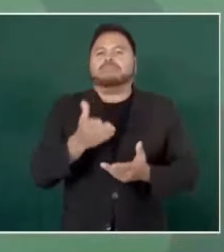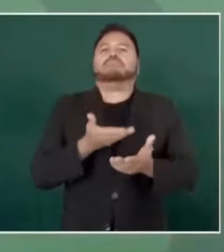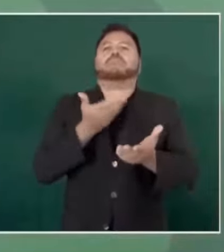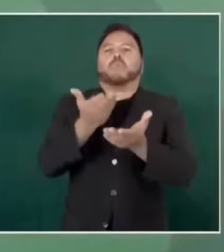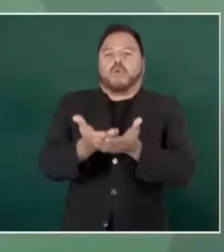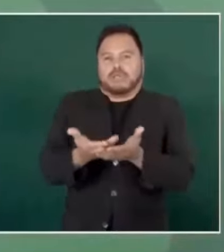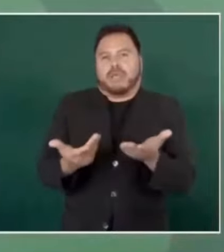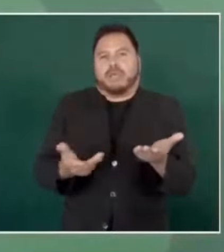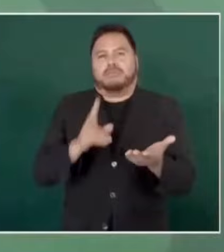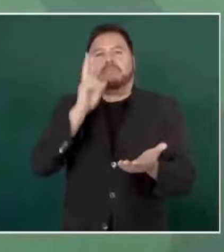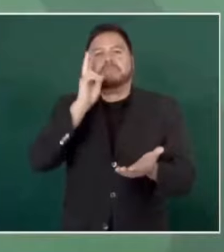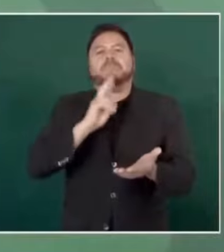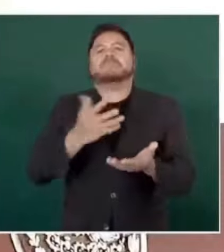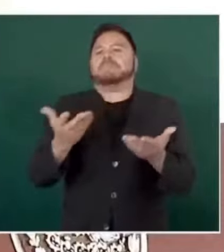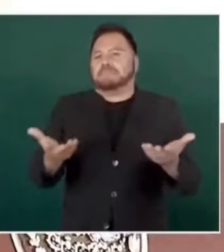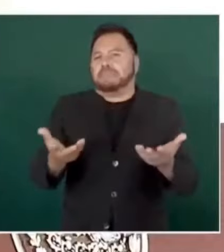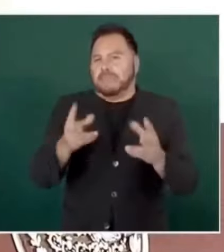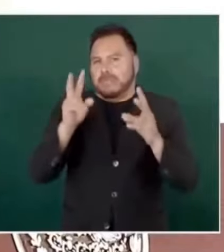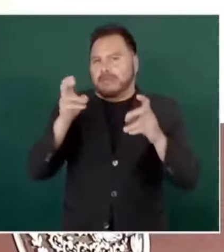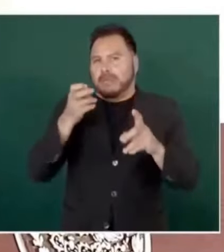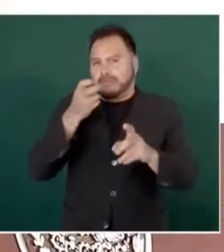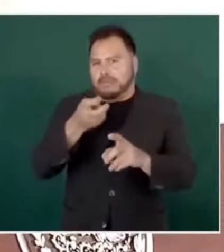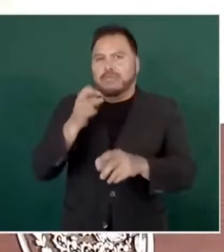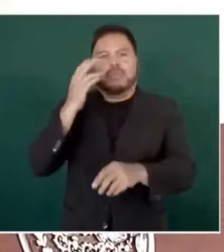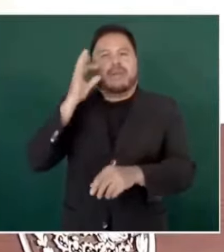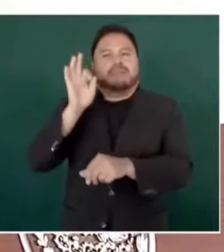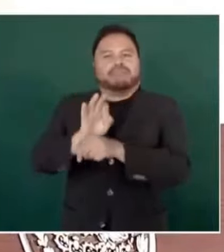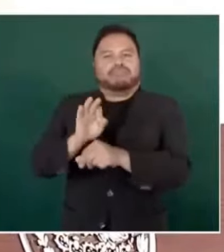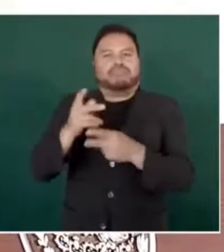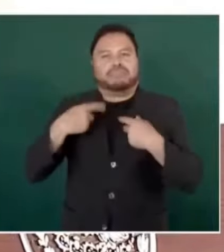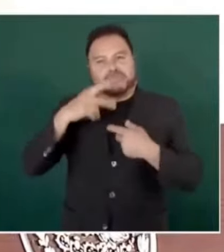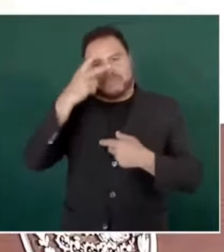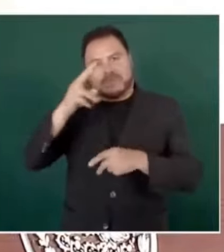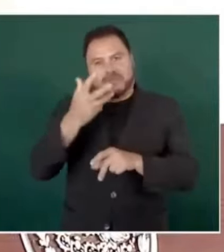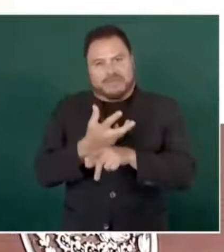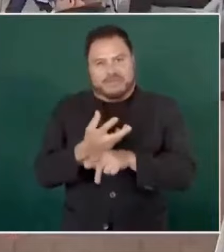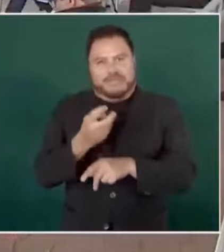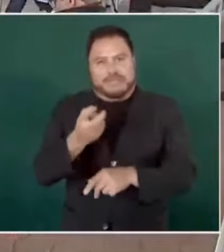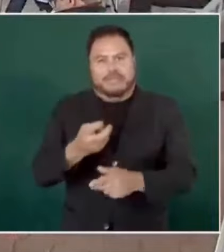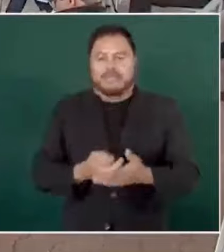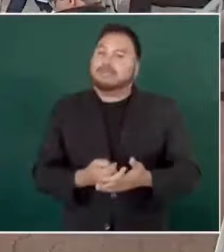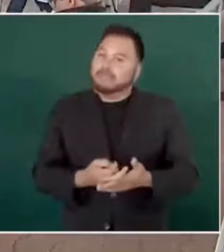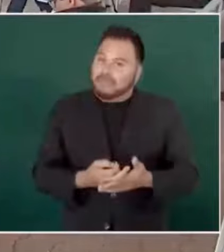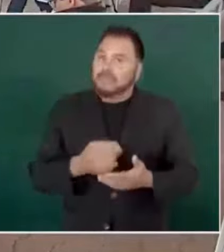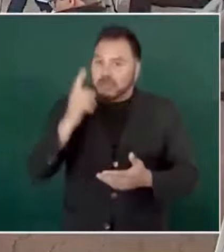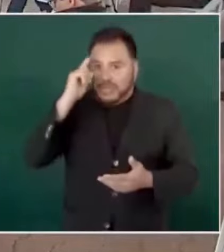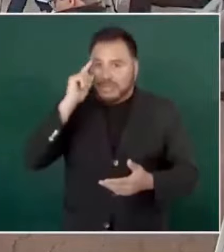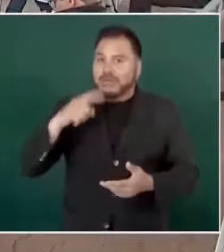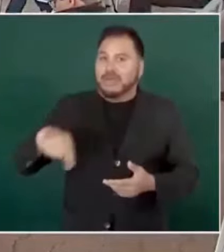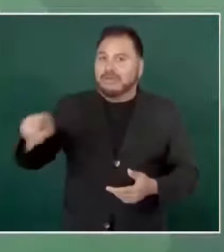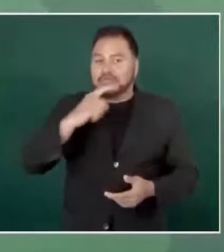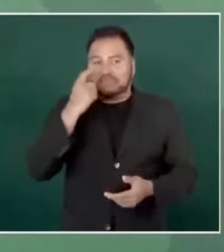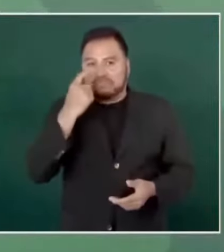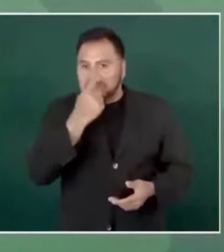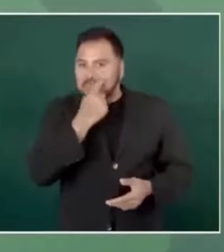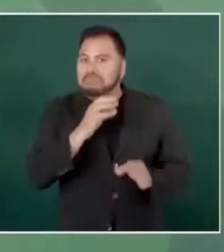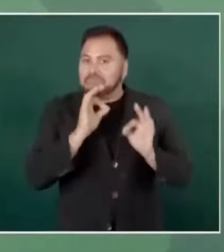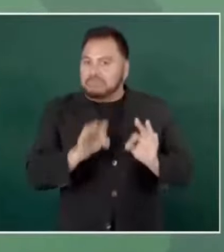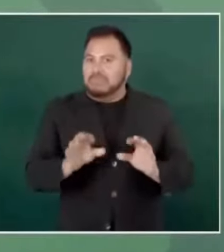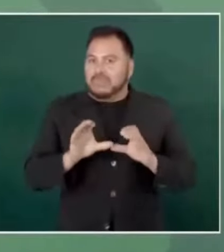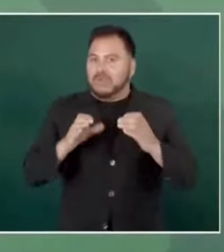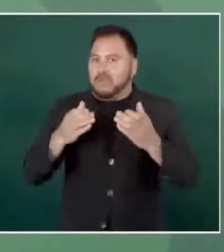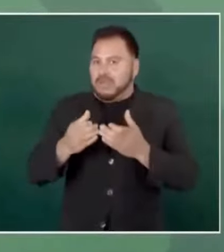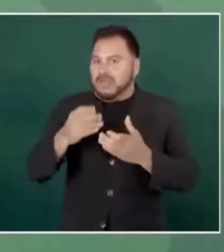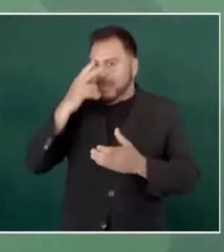en ese sentido. Sería muy bien visto por toda la comunidad